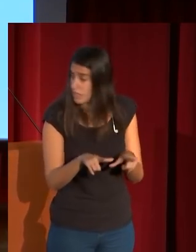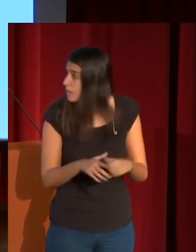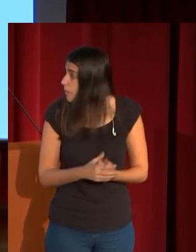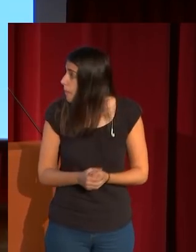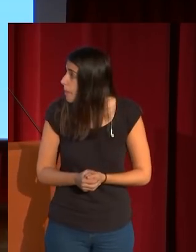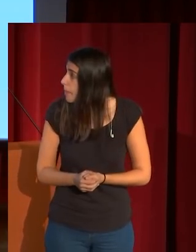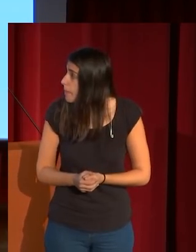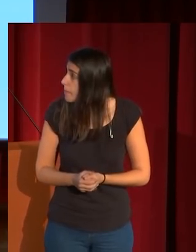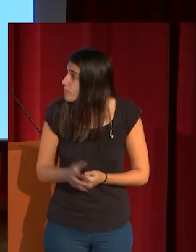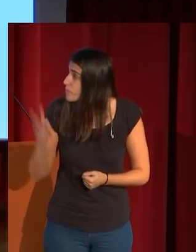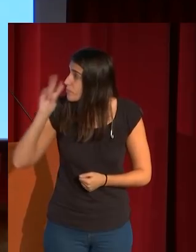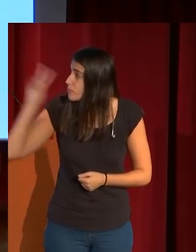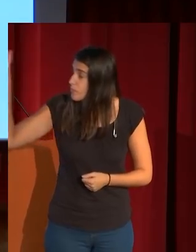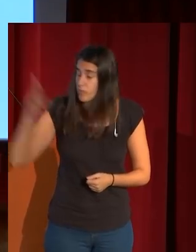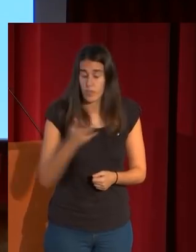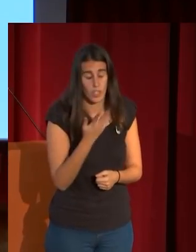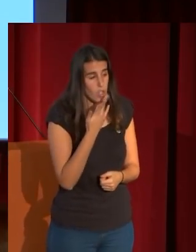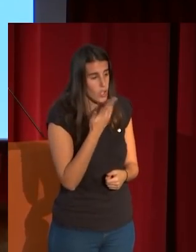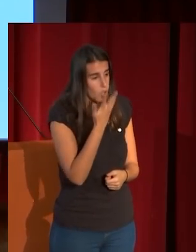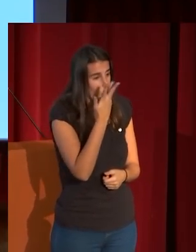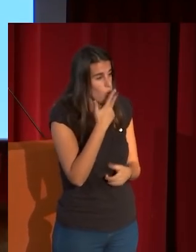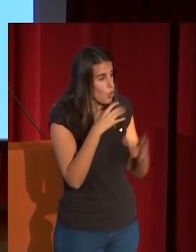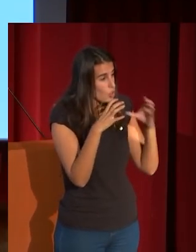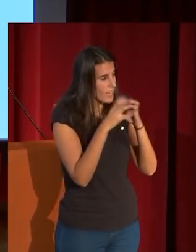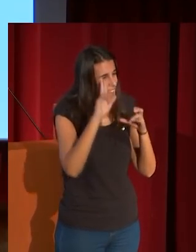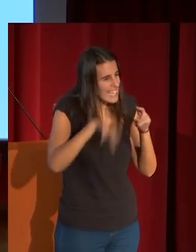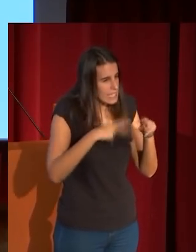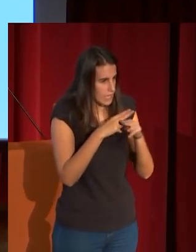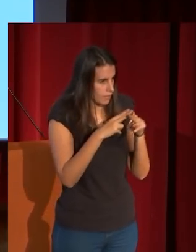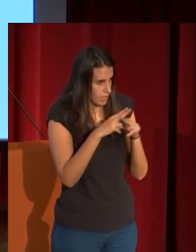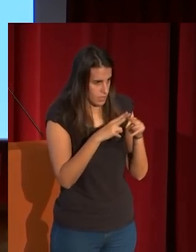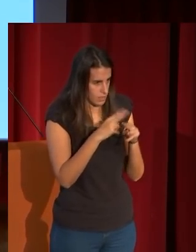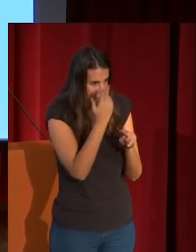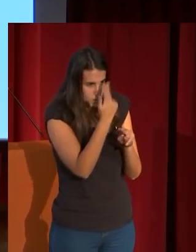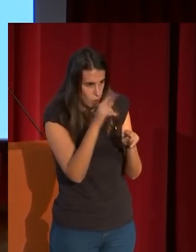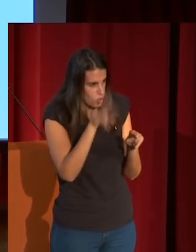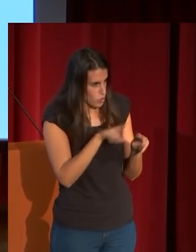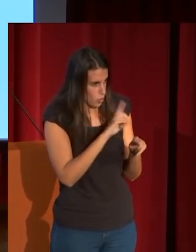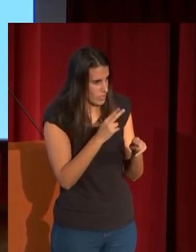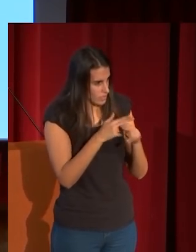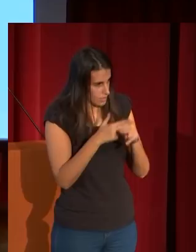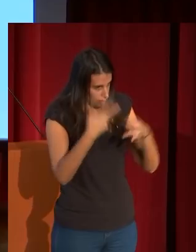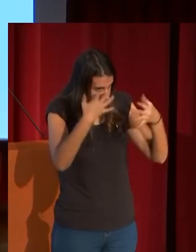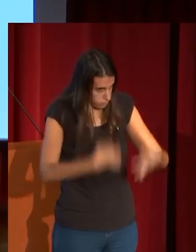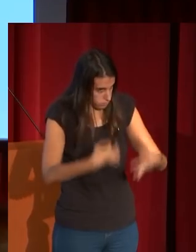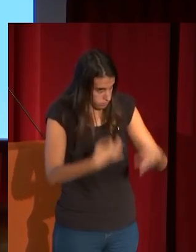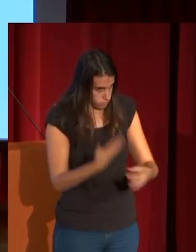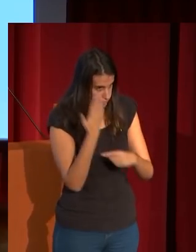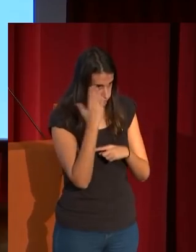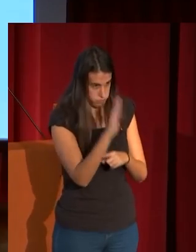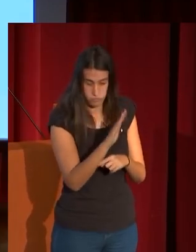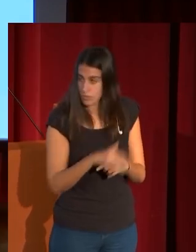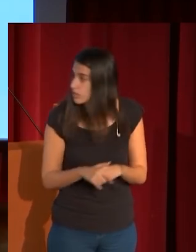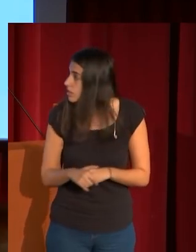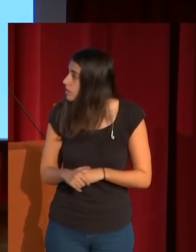esto es la tabla esto que ven más anaranjado es la tabla que aflora por debajo en una obra maestra aquí están los vestidos